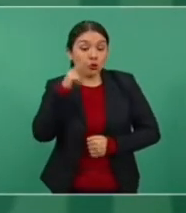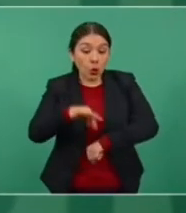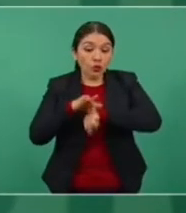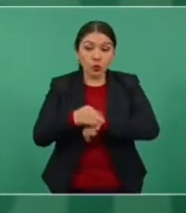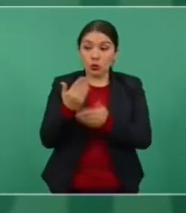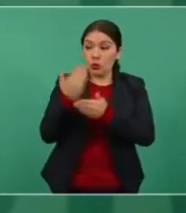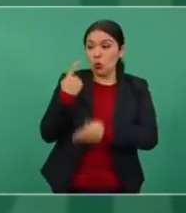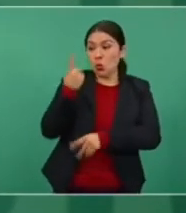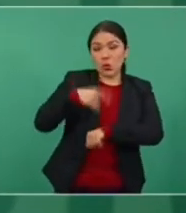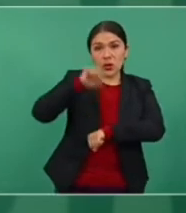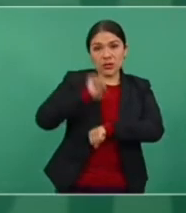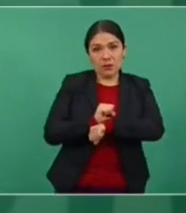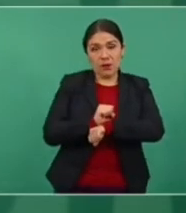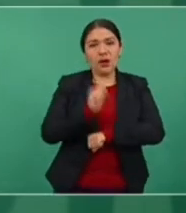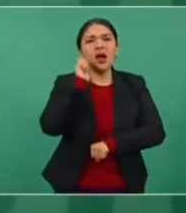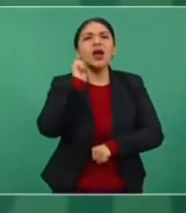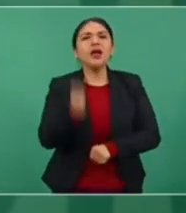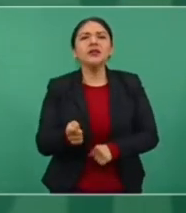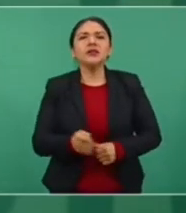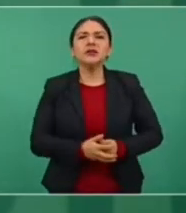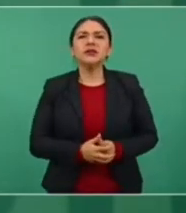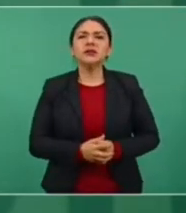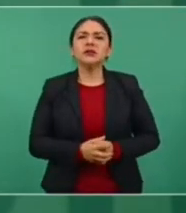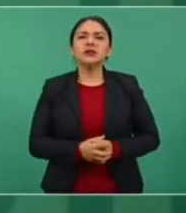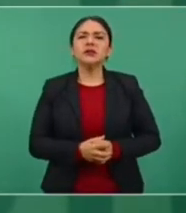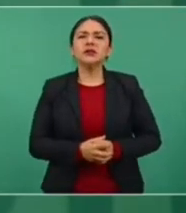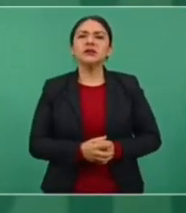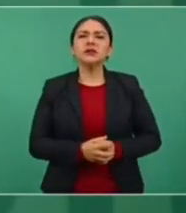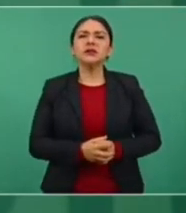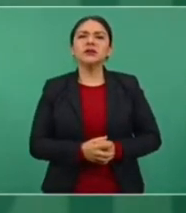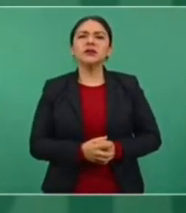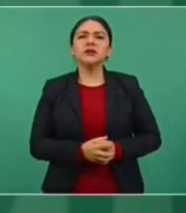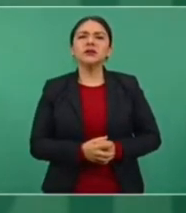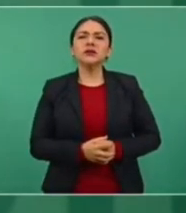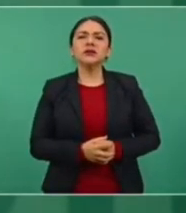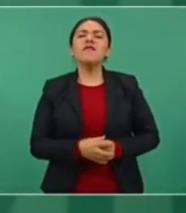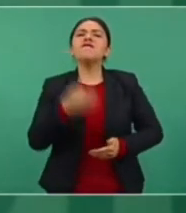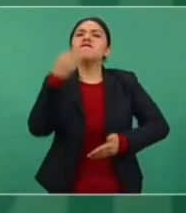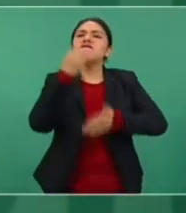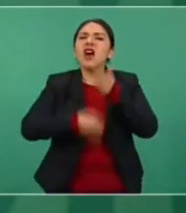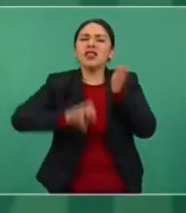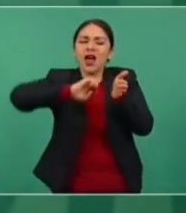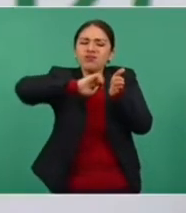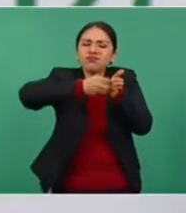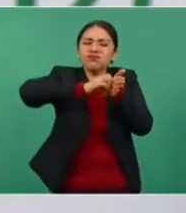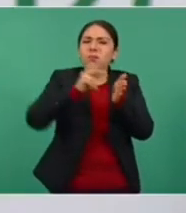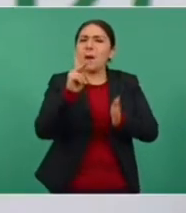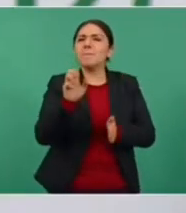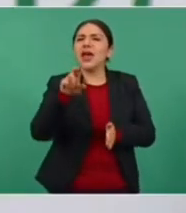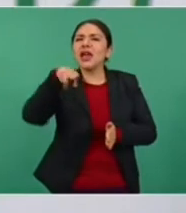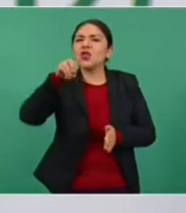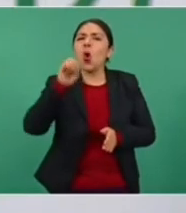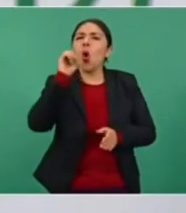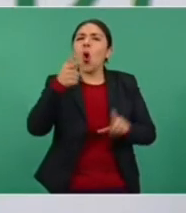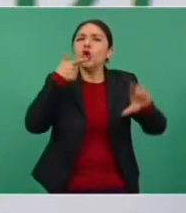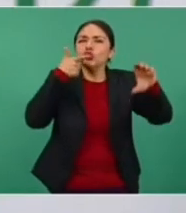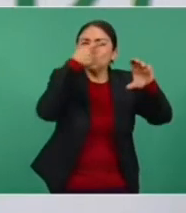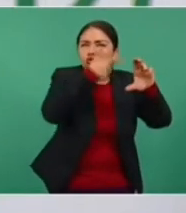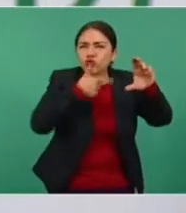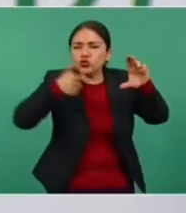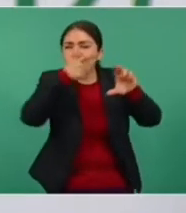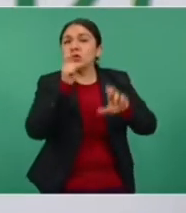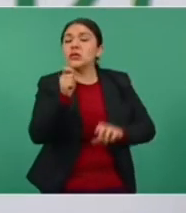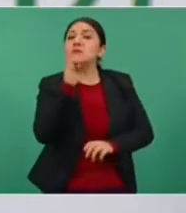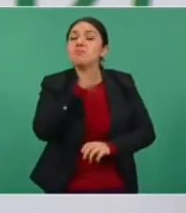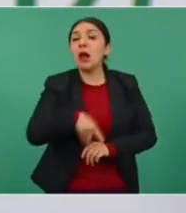pasada es que se pusieron o no se pusieron pernos o que estaba mal una soldadura. Yo creo que el jefe de gobierno es muy difícil que